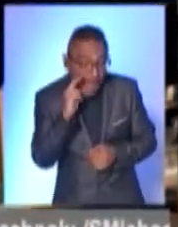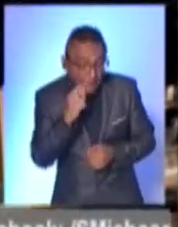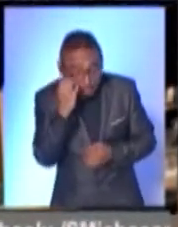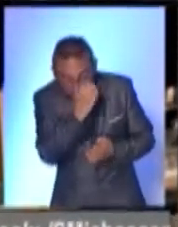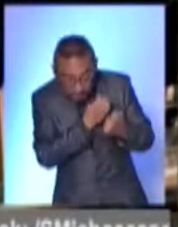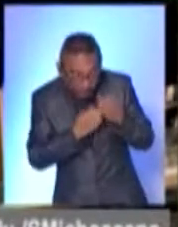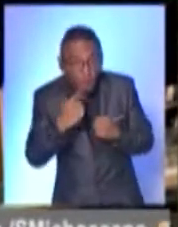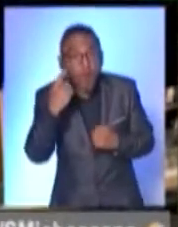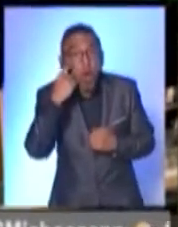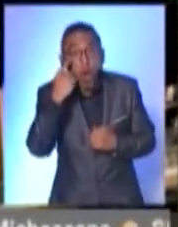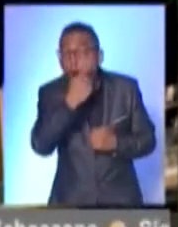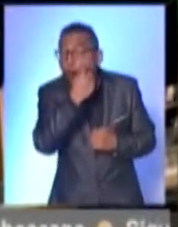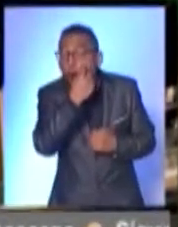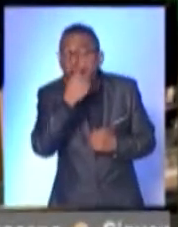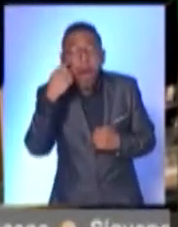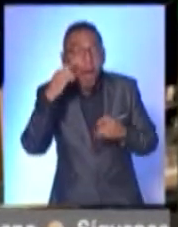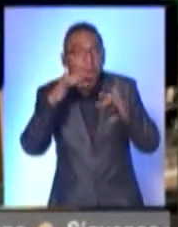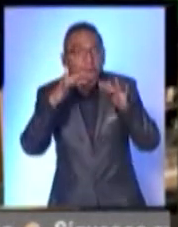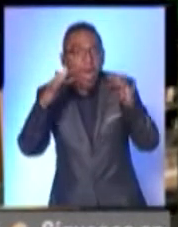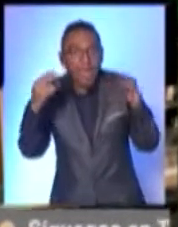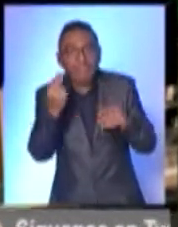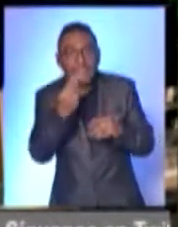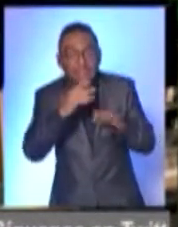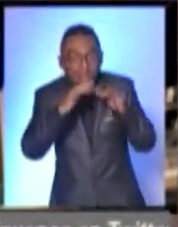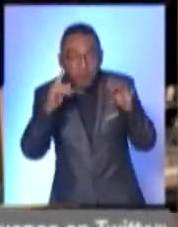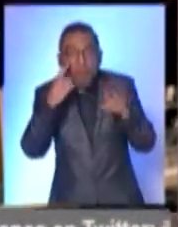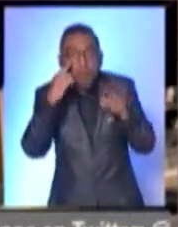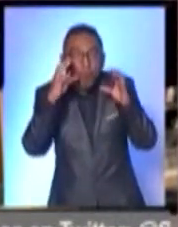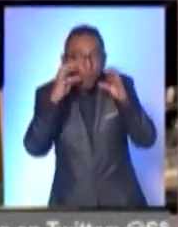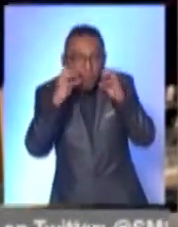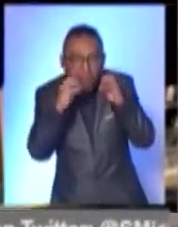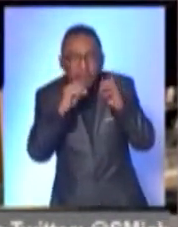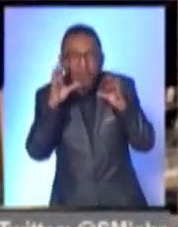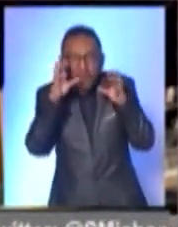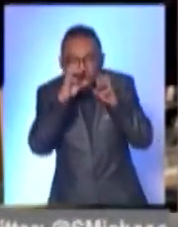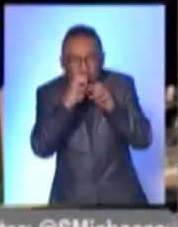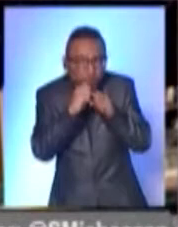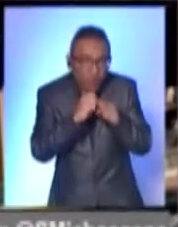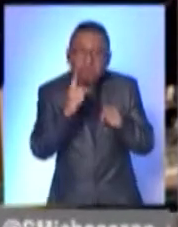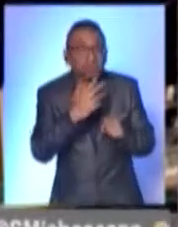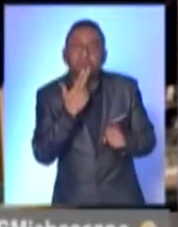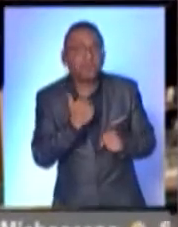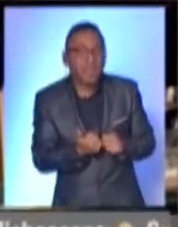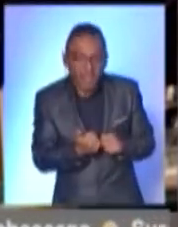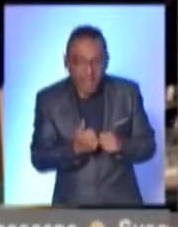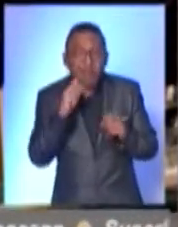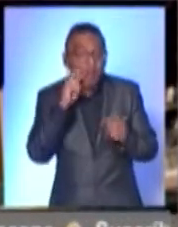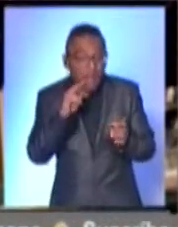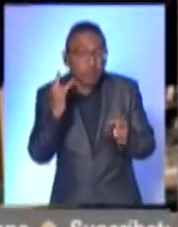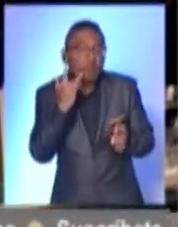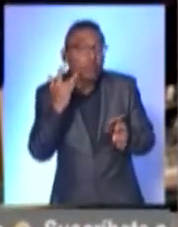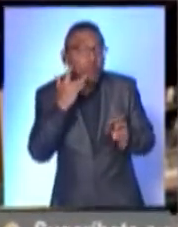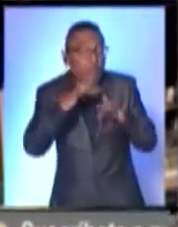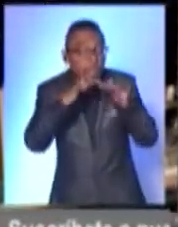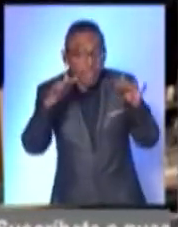los ojos brillosos, no los ojos, digamos, opacos o secos. Esa señal de frescura, el ojo que debe de estar brilloso,